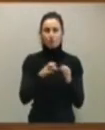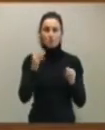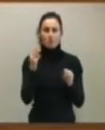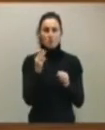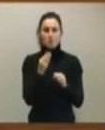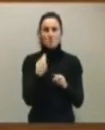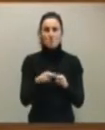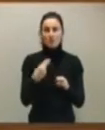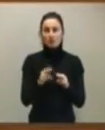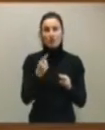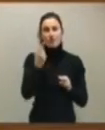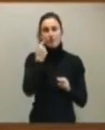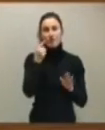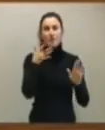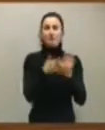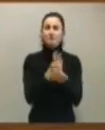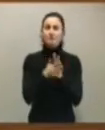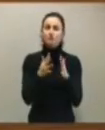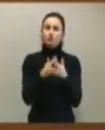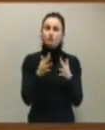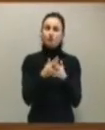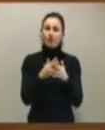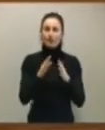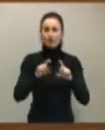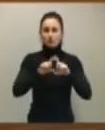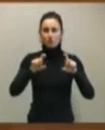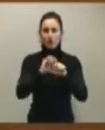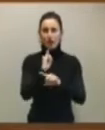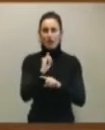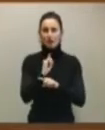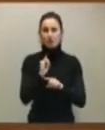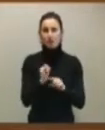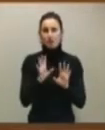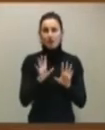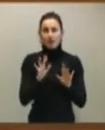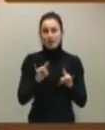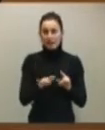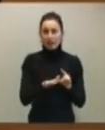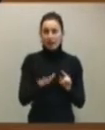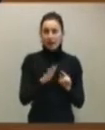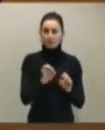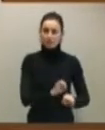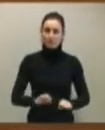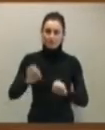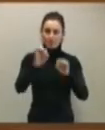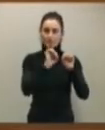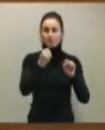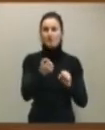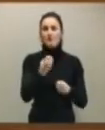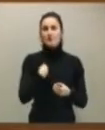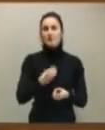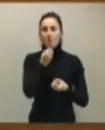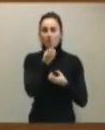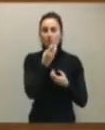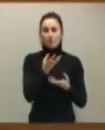cómo definimos la estructura de los órganos institucionales de las comunidades autónomas y el modelo territorial que nosotros defendemos. Como le decía, el único partido